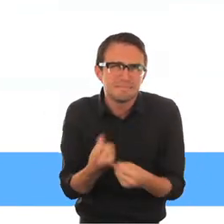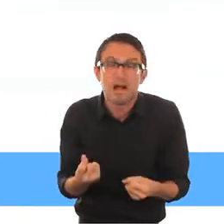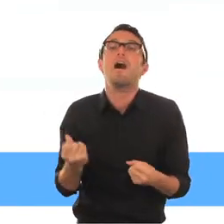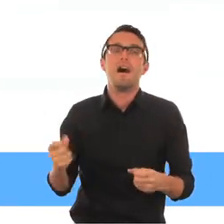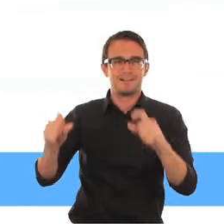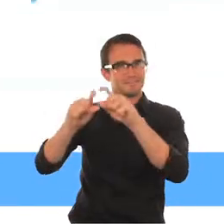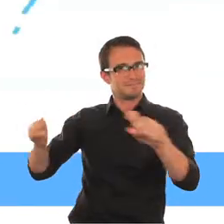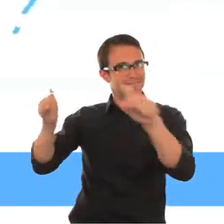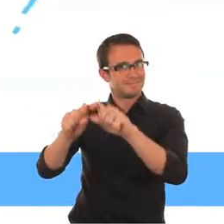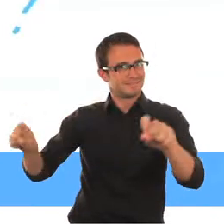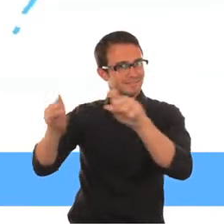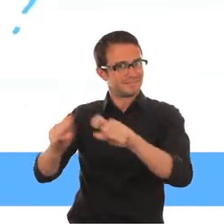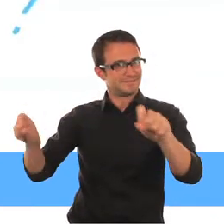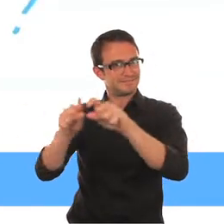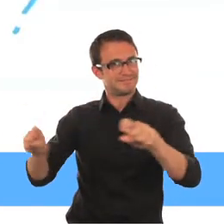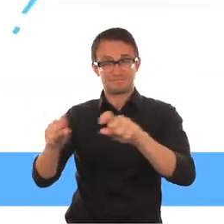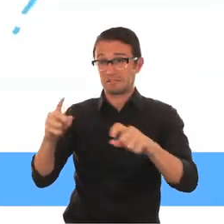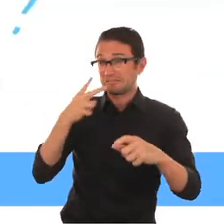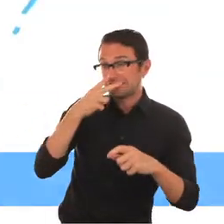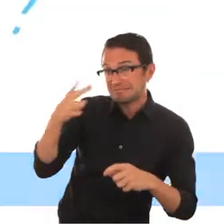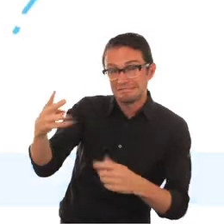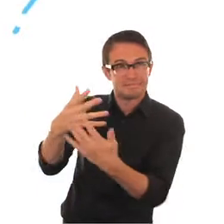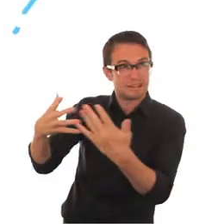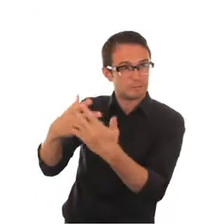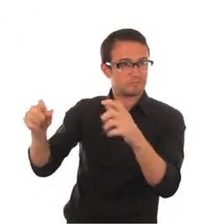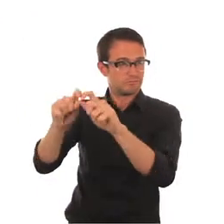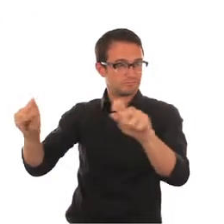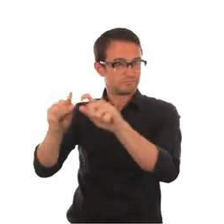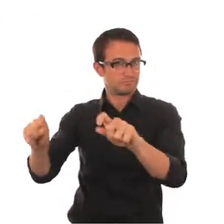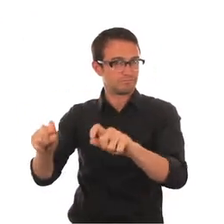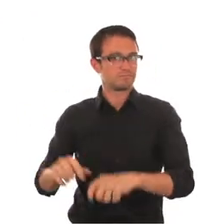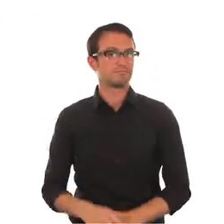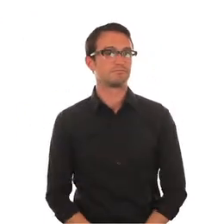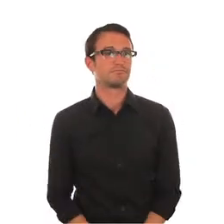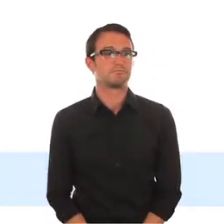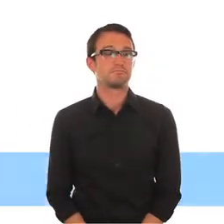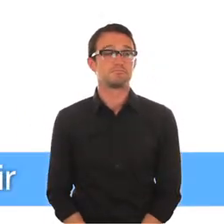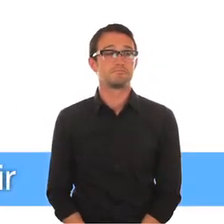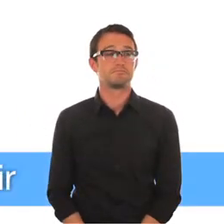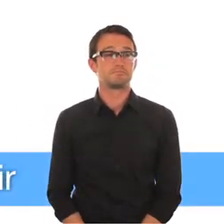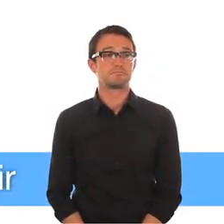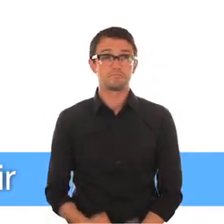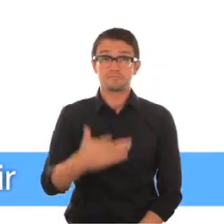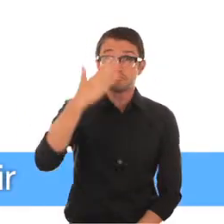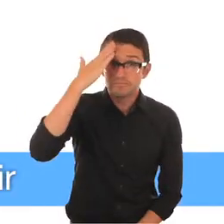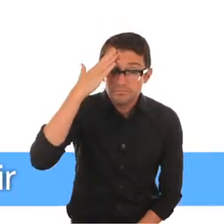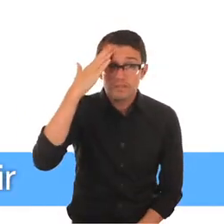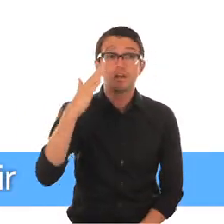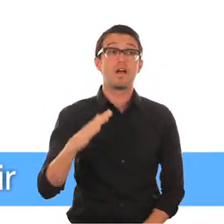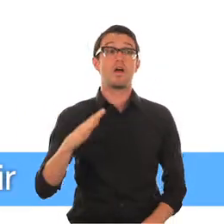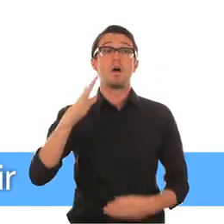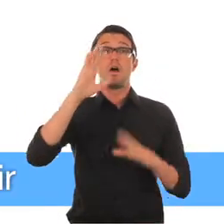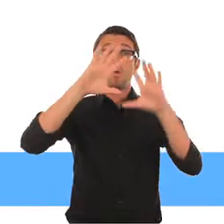limitaciones auditivas y a aquellas que no entienden el idioma Niño disfruta de un programa de televisión con subtítulos Sabía que, según el Banco